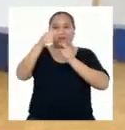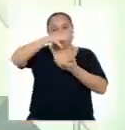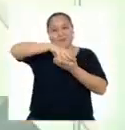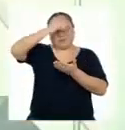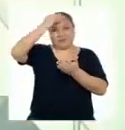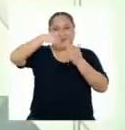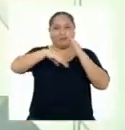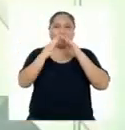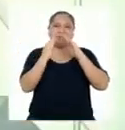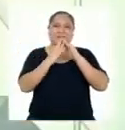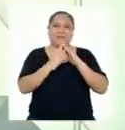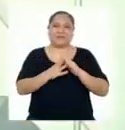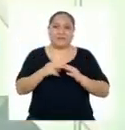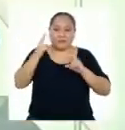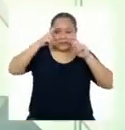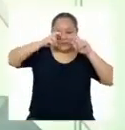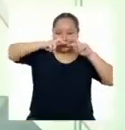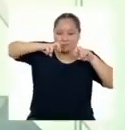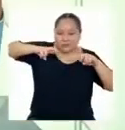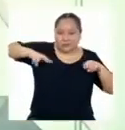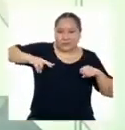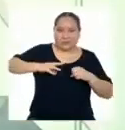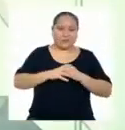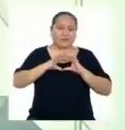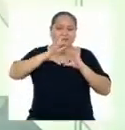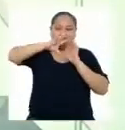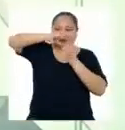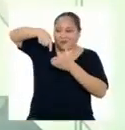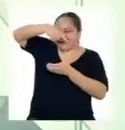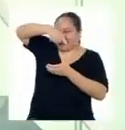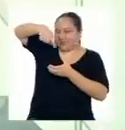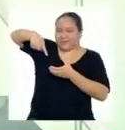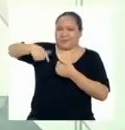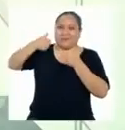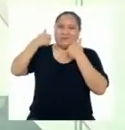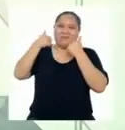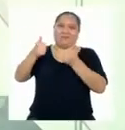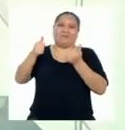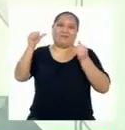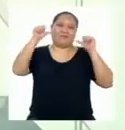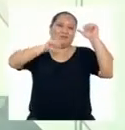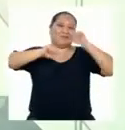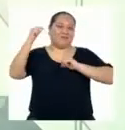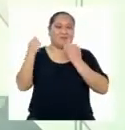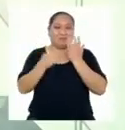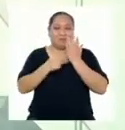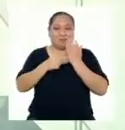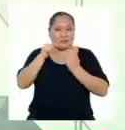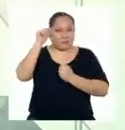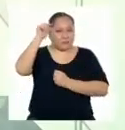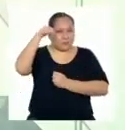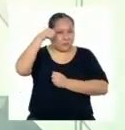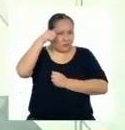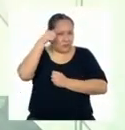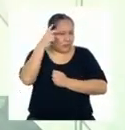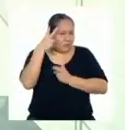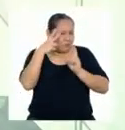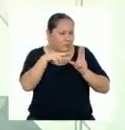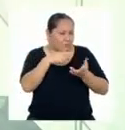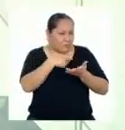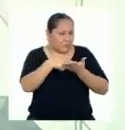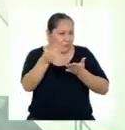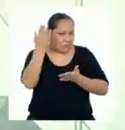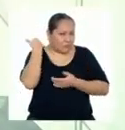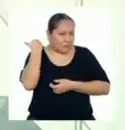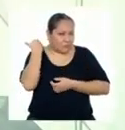Para explorar el increíble mundo de la ciencia y tecnología ¿Recuerdan qué vimos la semana pasada?